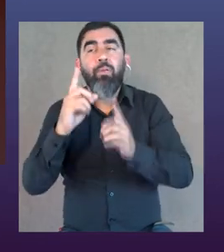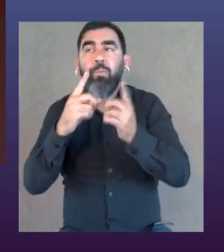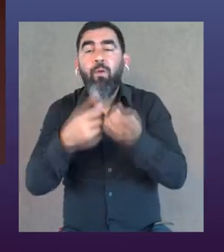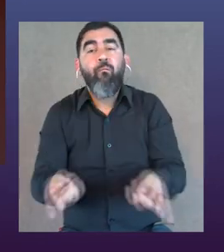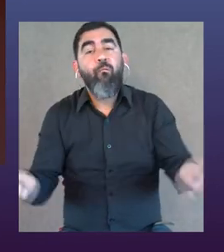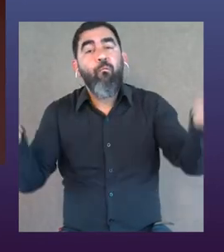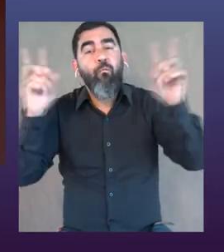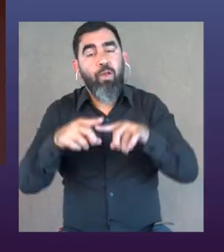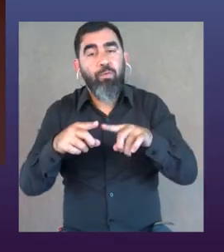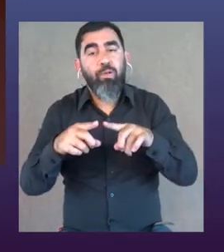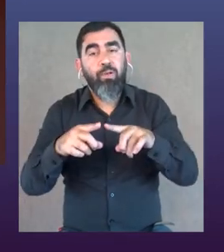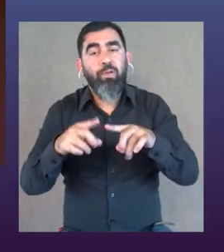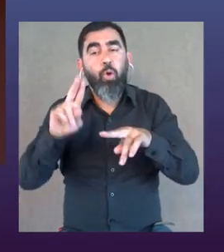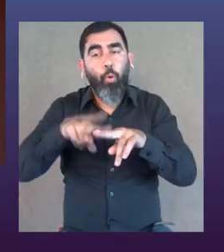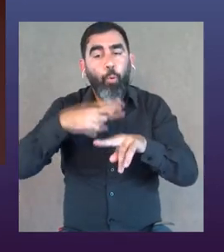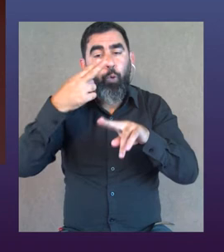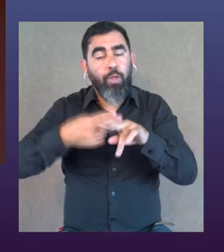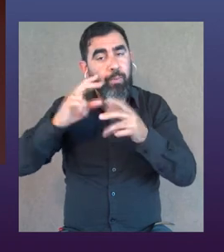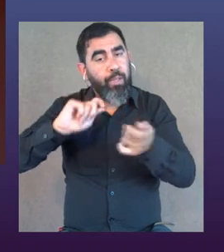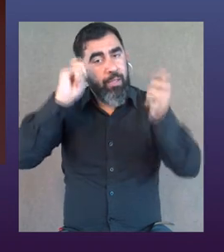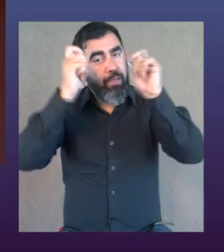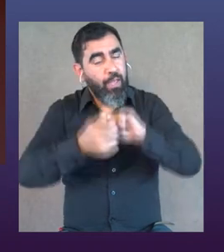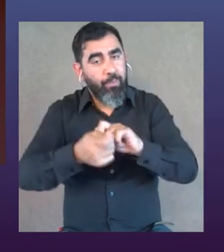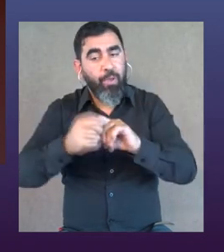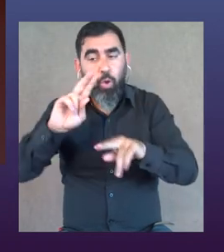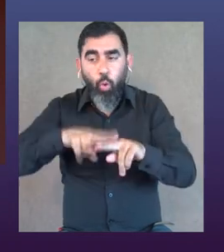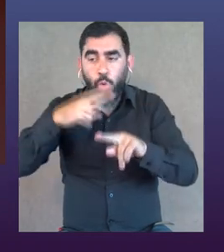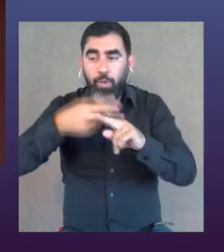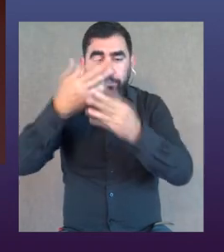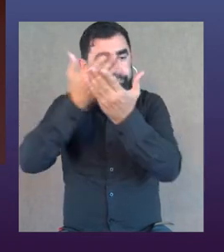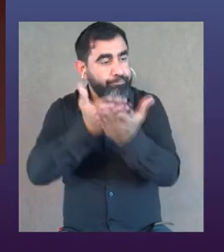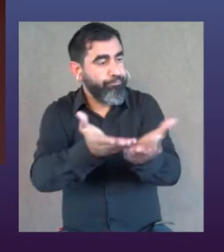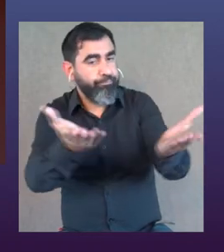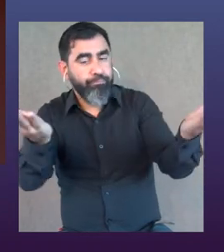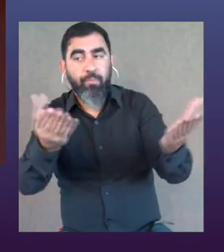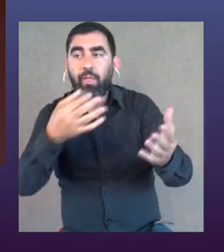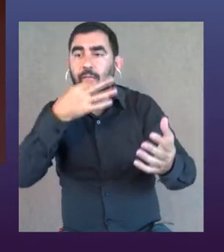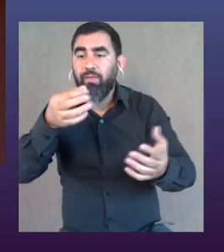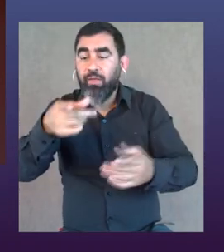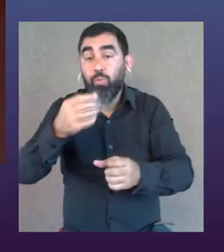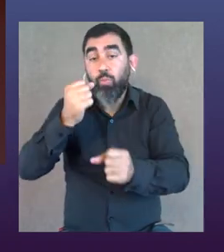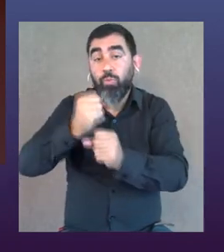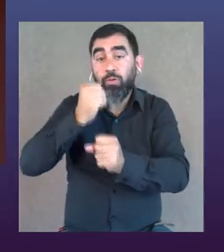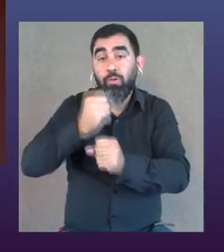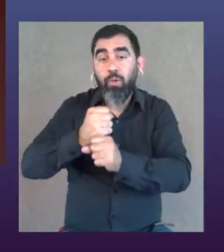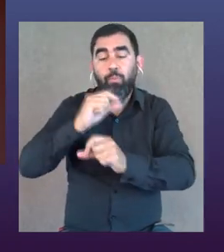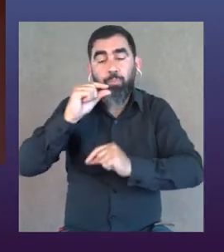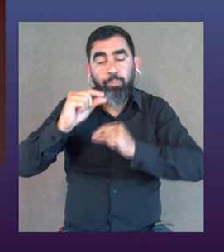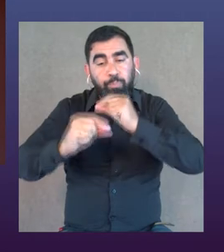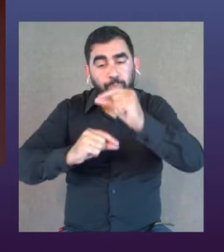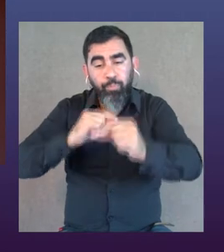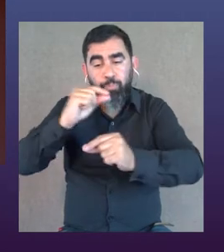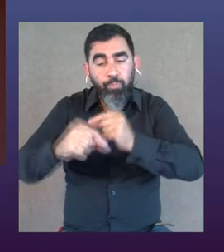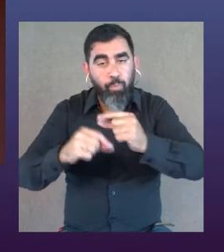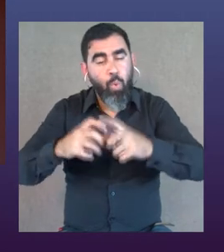bueno, tenemos que volver a resignificar, a ponerlas arriba de la mesa, y a poder decir, bueno, este es un trabajo